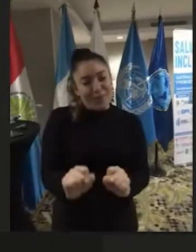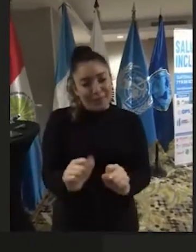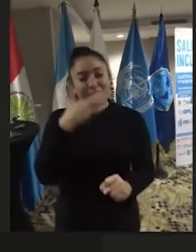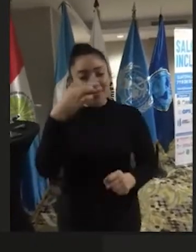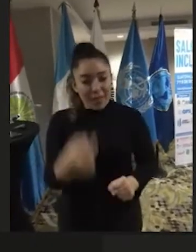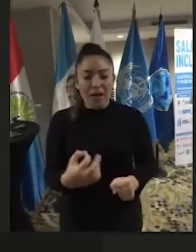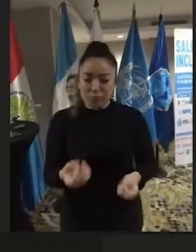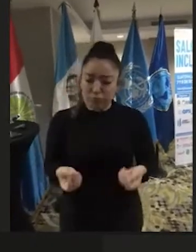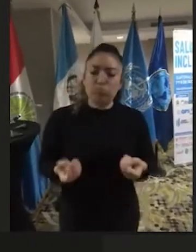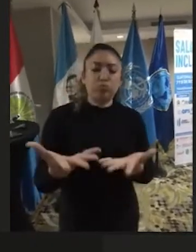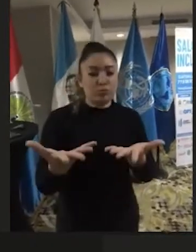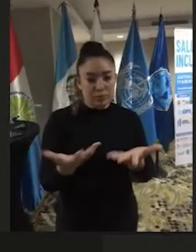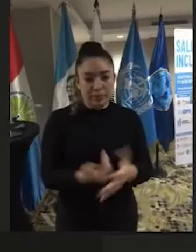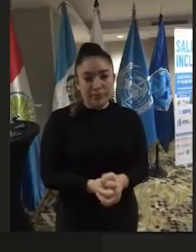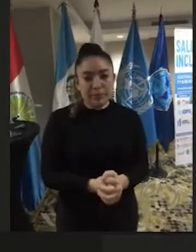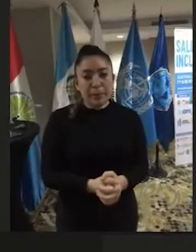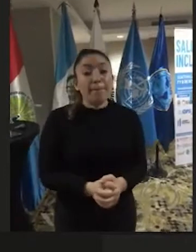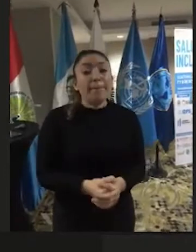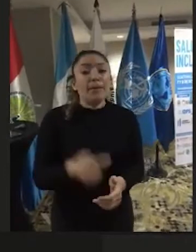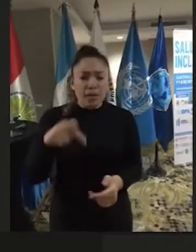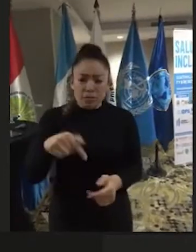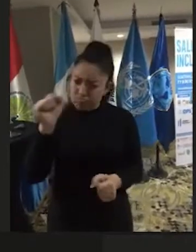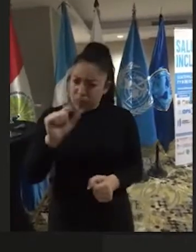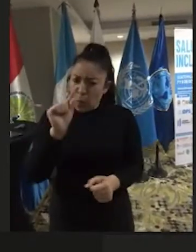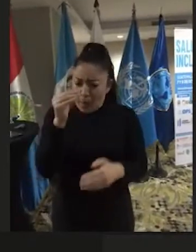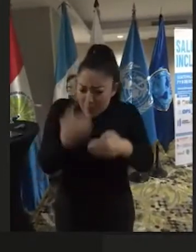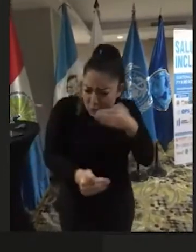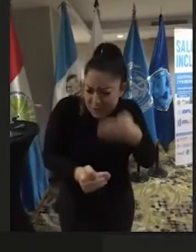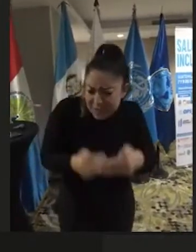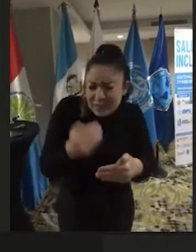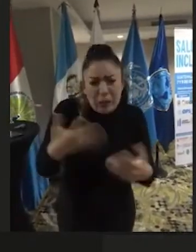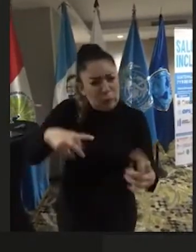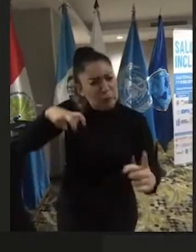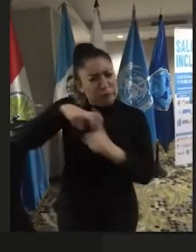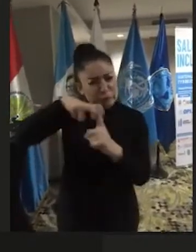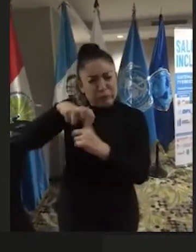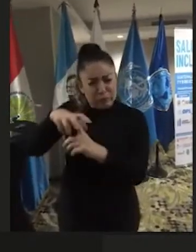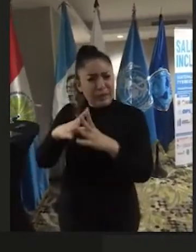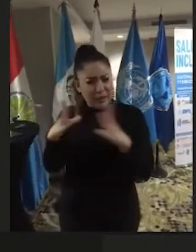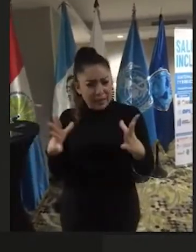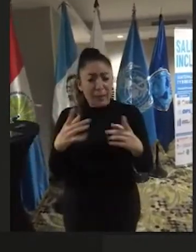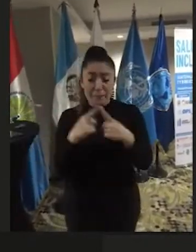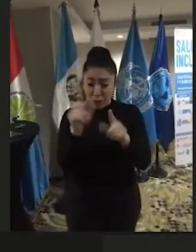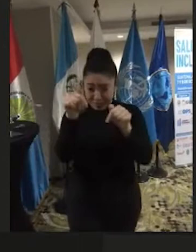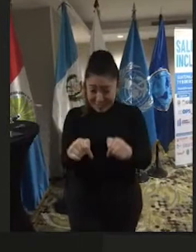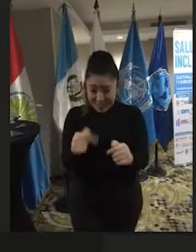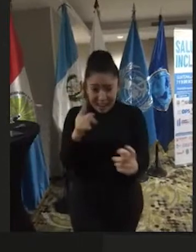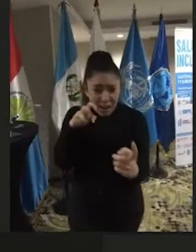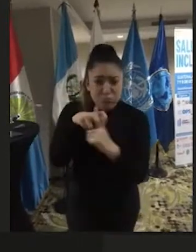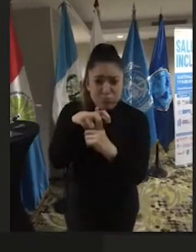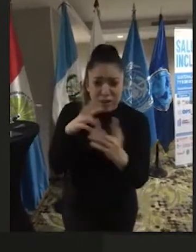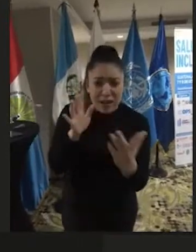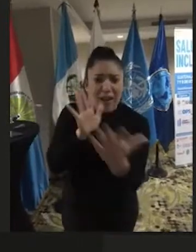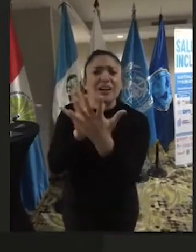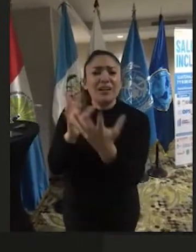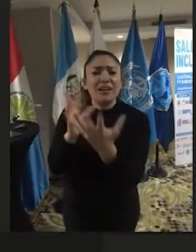ser efectivos. Entramos en un proceso de desafíos, porque una vez se hace este encuentro, es la puerta de entrada